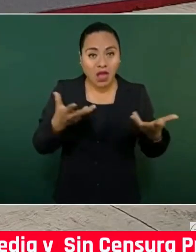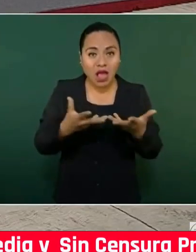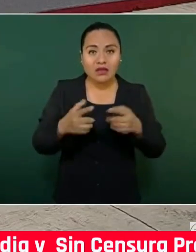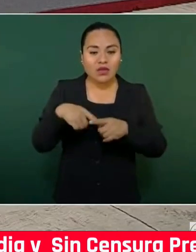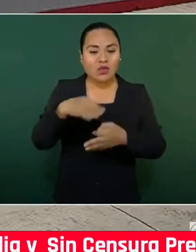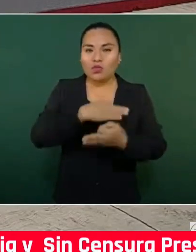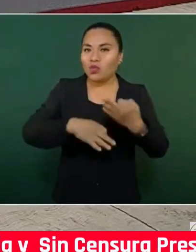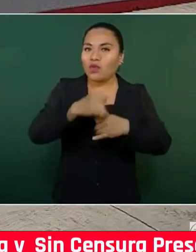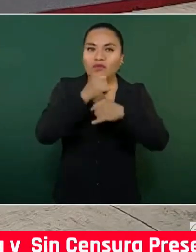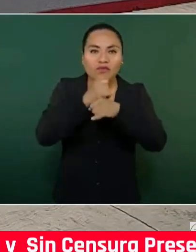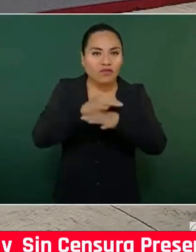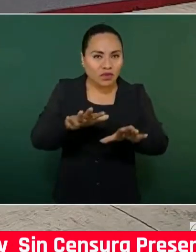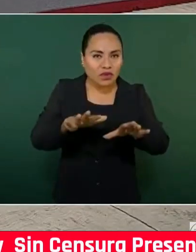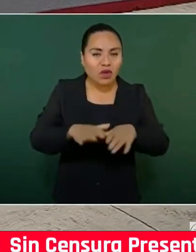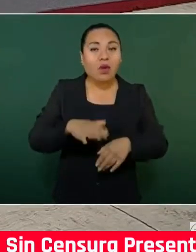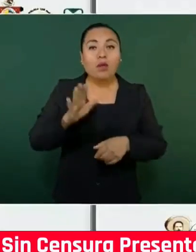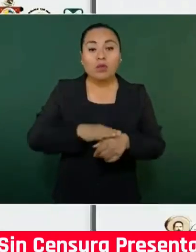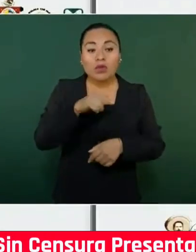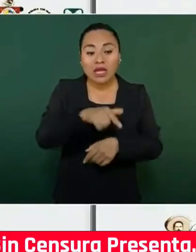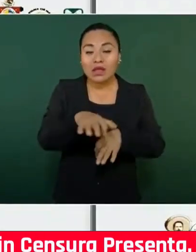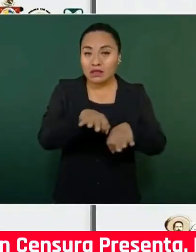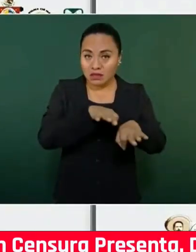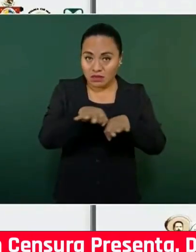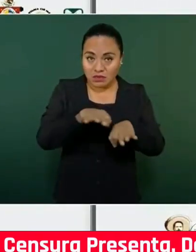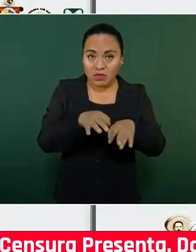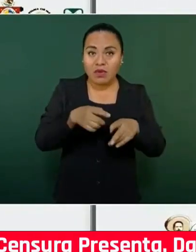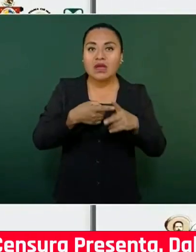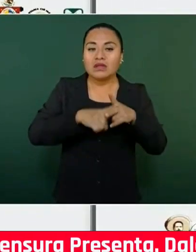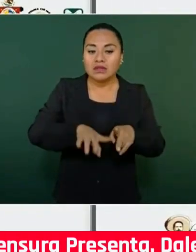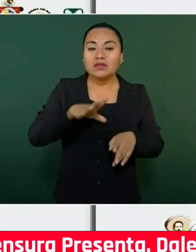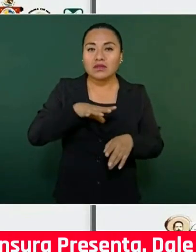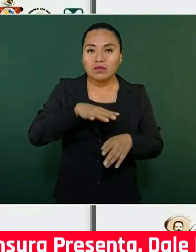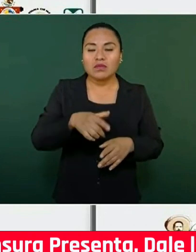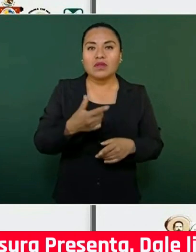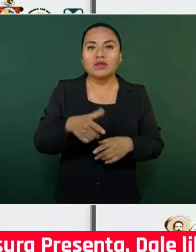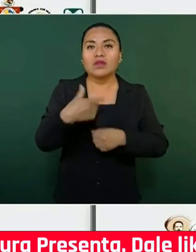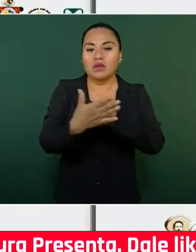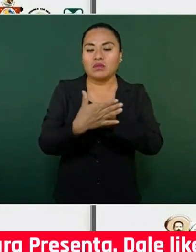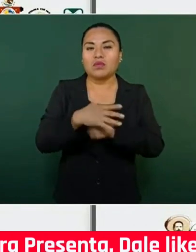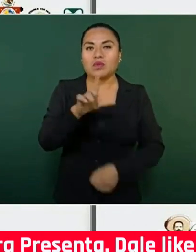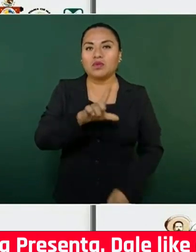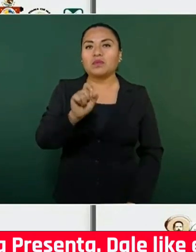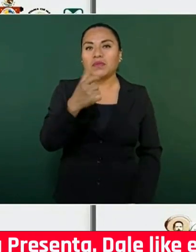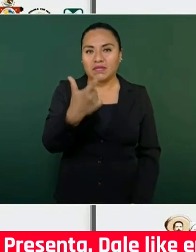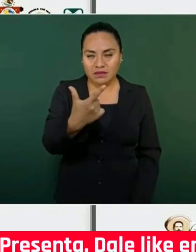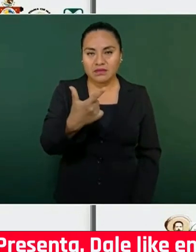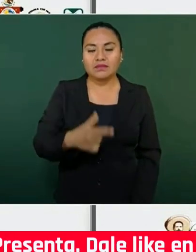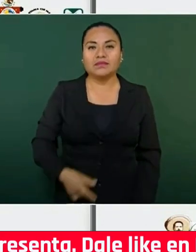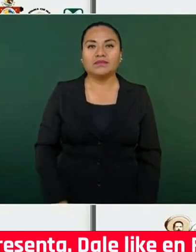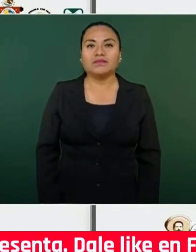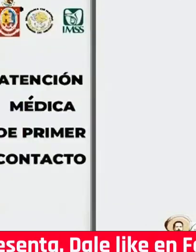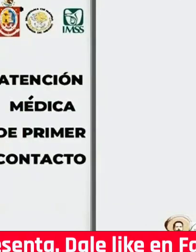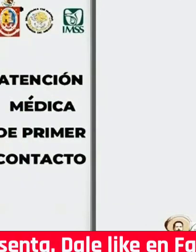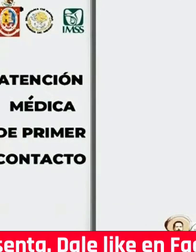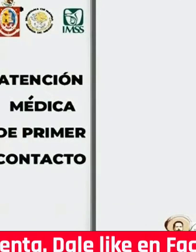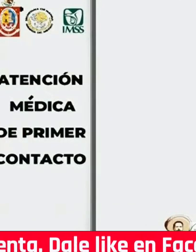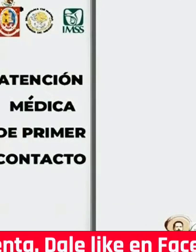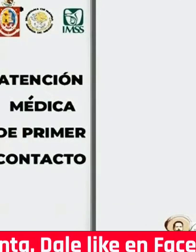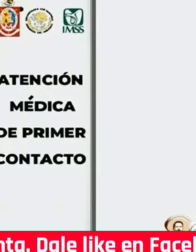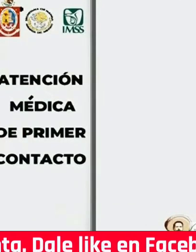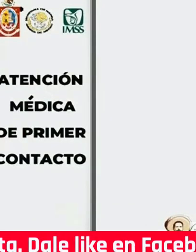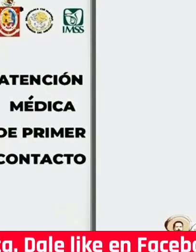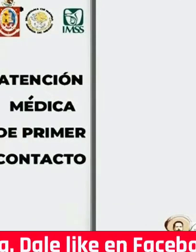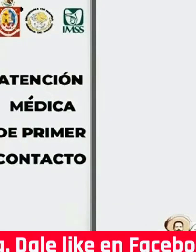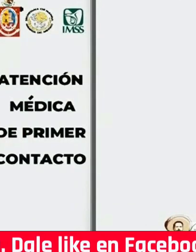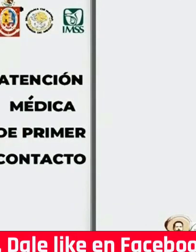toda la difusión, porque esto vamos a empezar a hacerlo a partir del próximo lunes 27. Esto es lo que se refiere